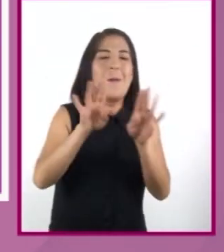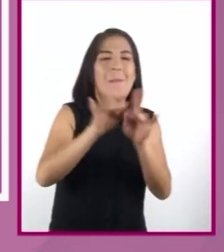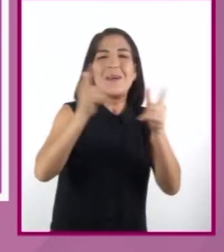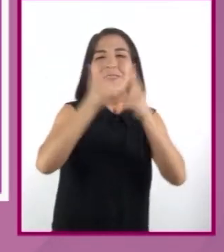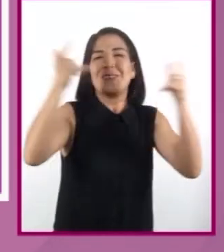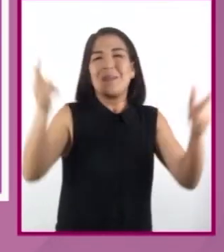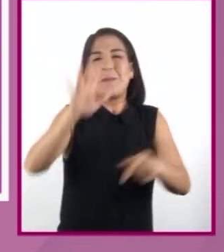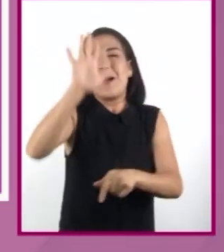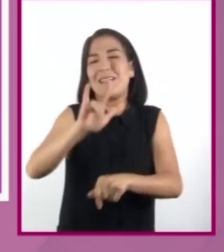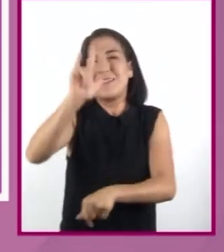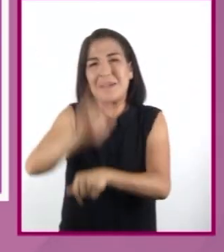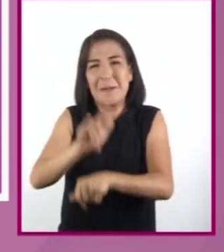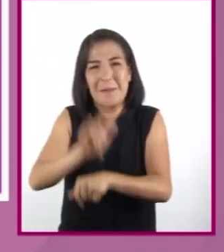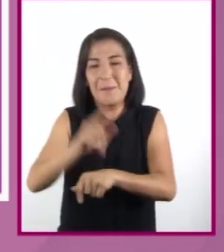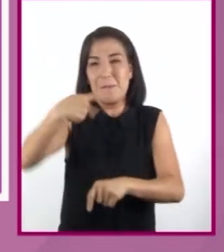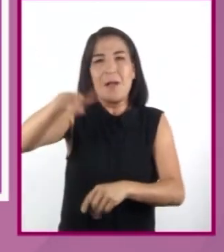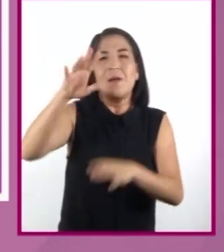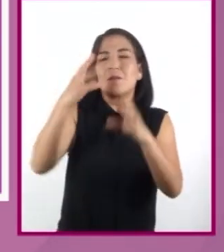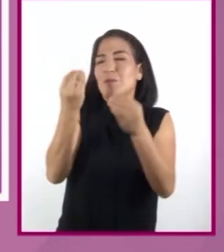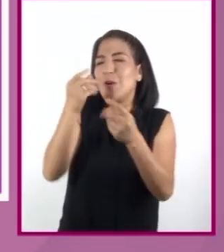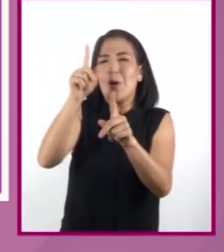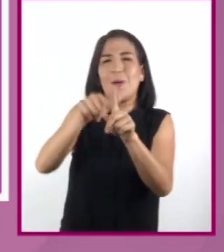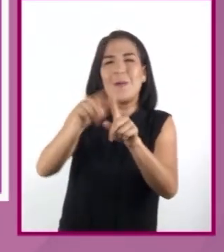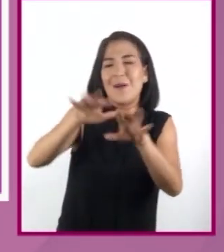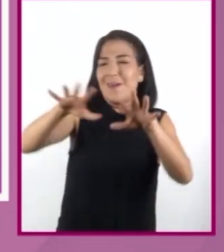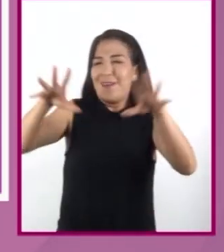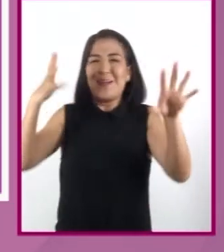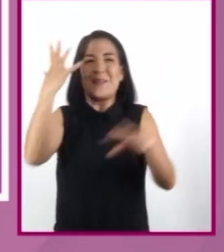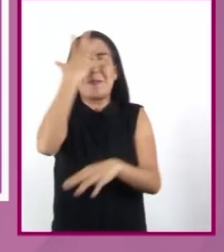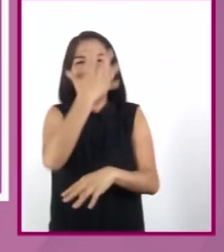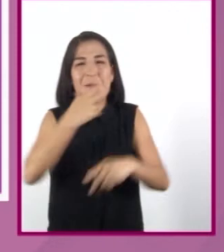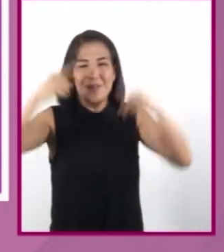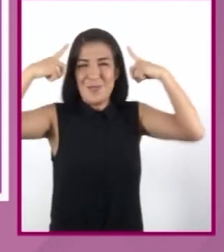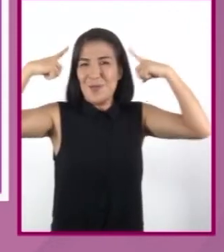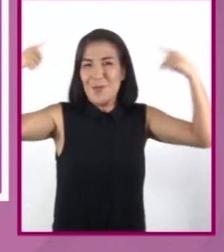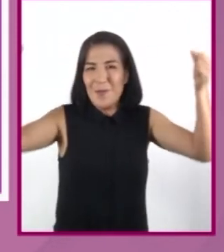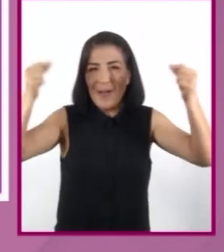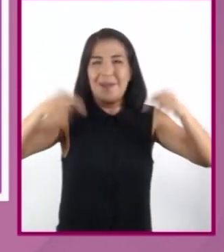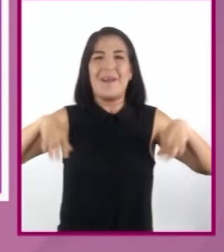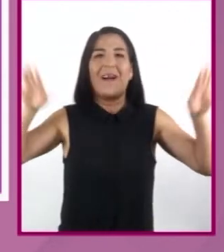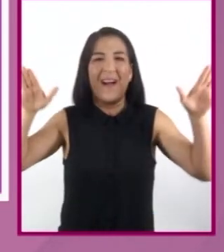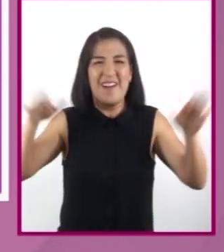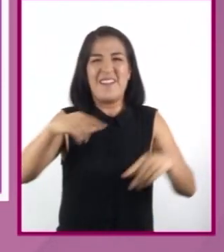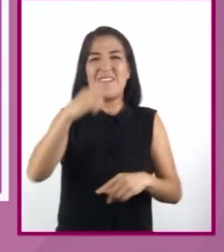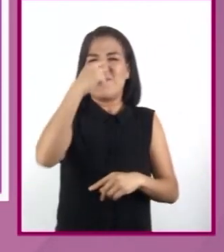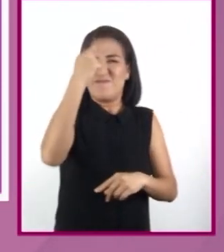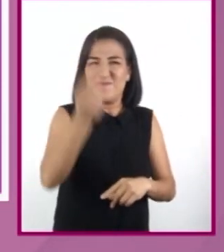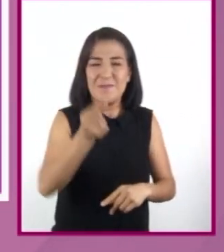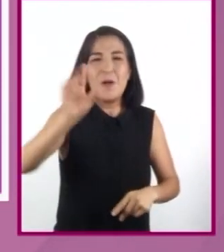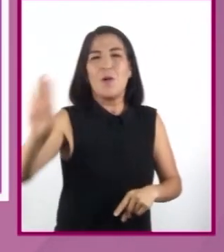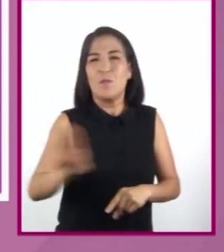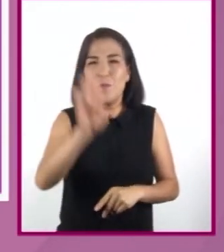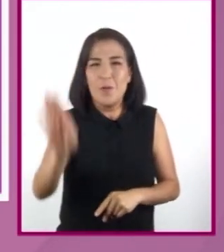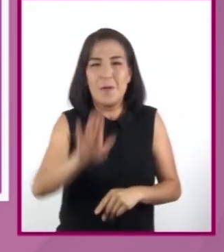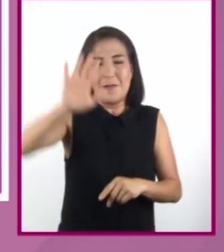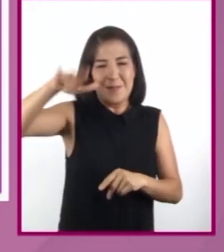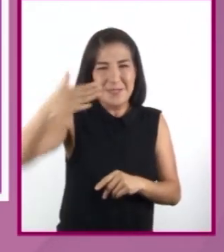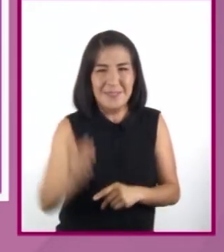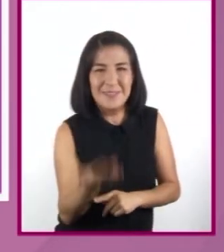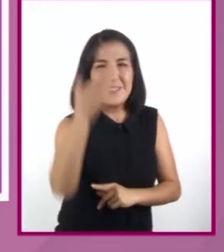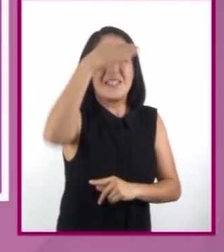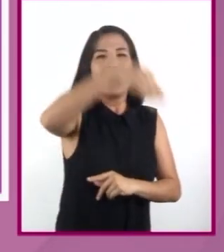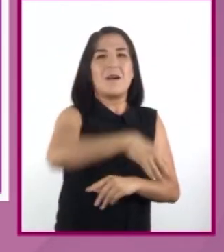contener personajes folclóricos tales como hadas, duendes, elfos, brujas, sirenas,